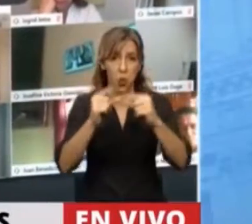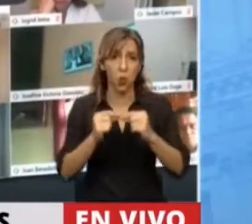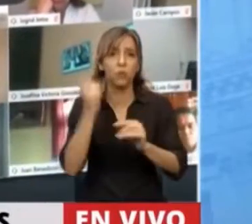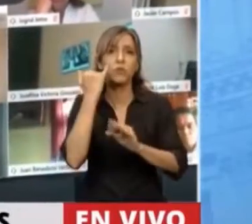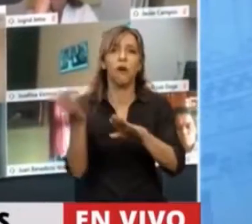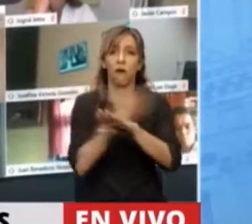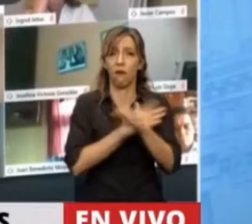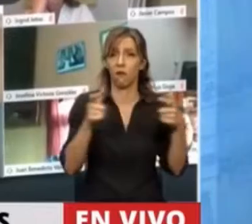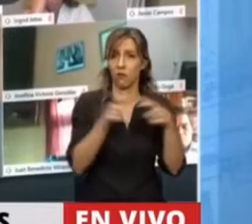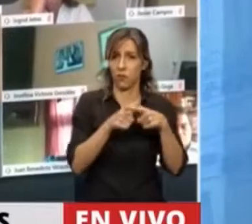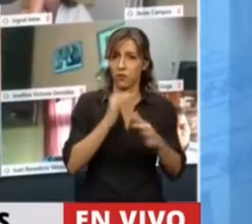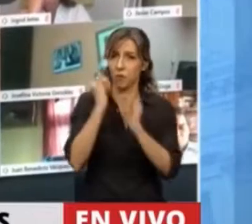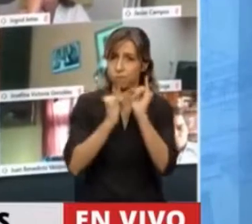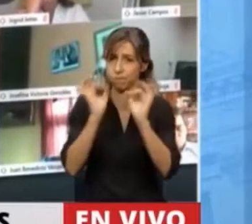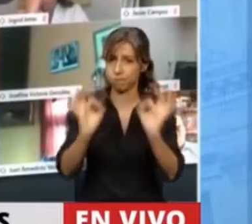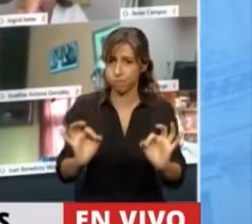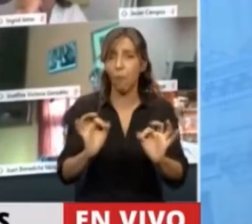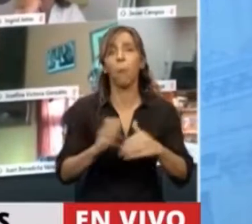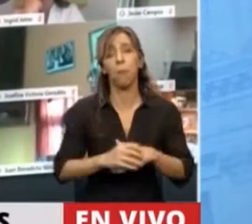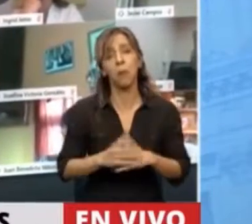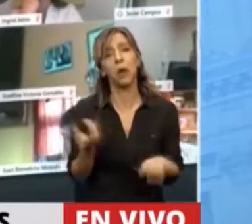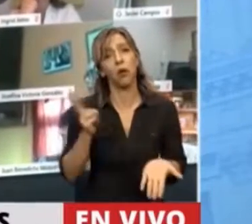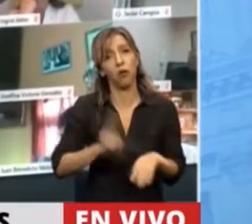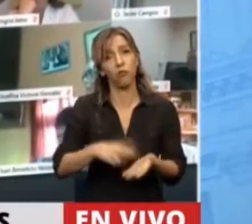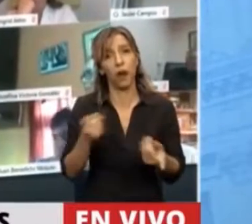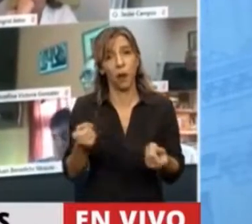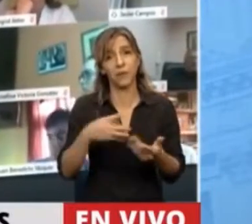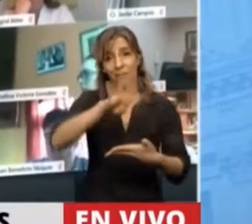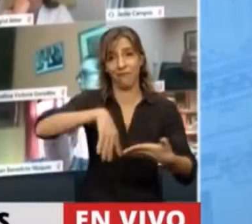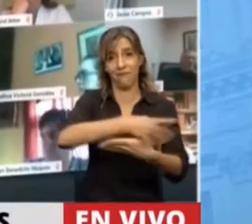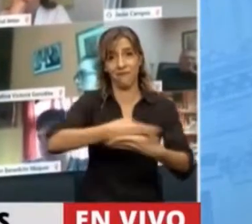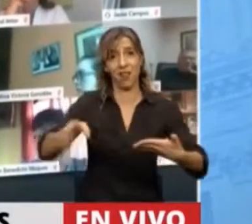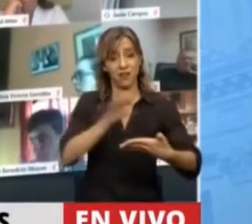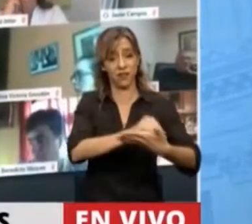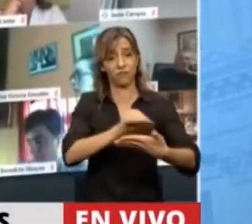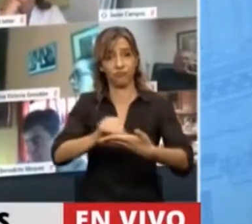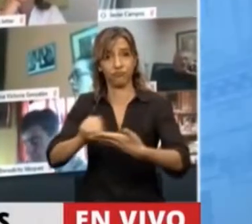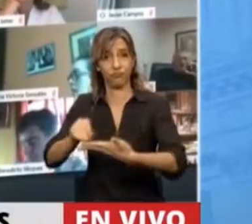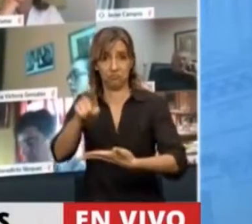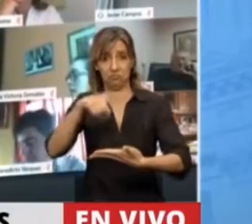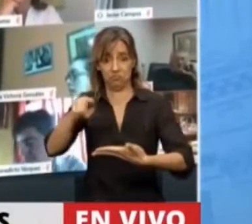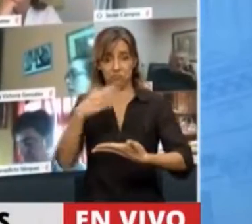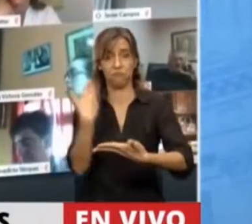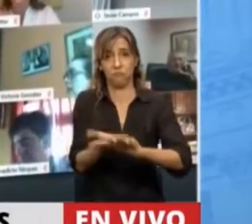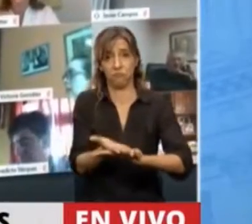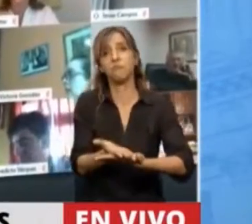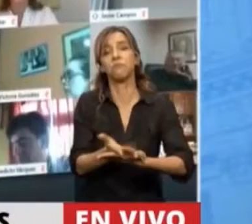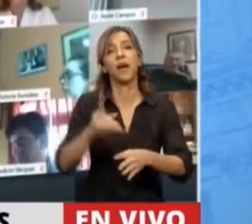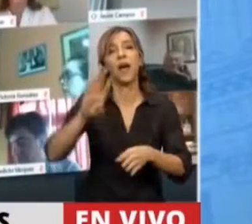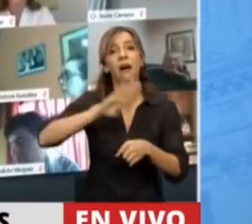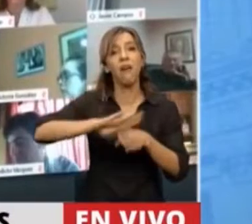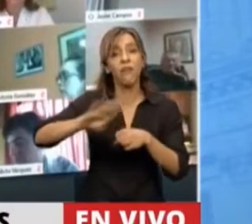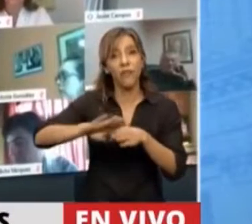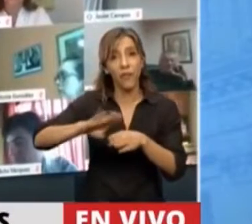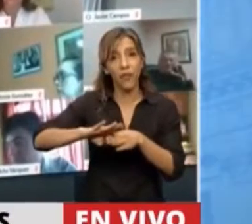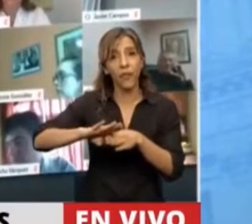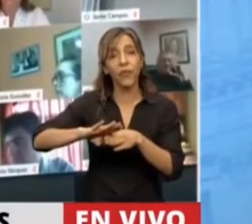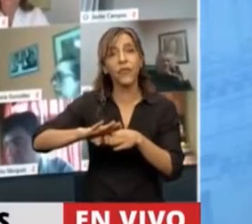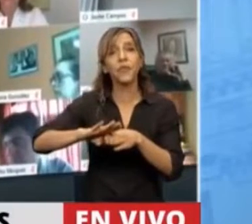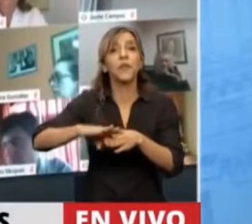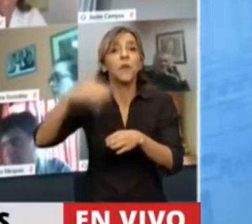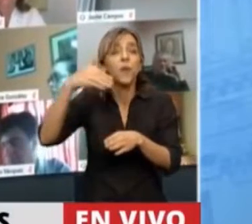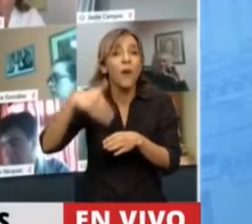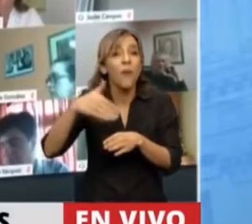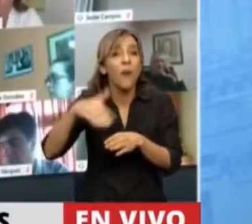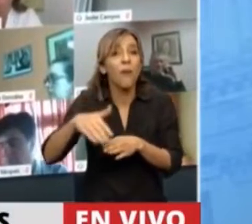dicho en las comisiones. Pero fíjense que según las planillas que han presentado, la deuda va